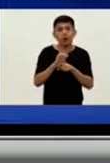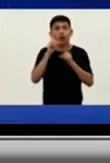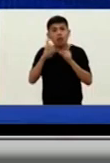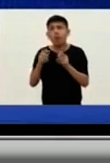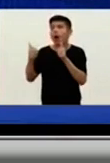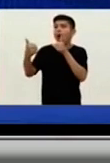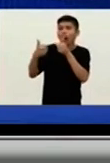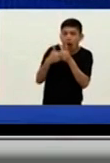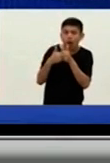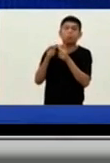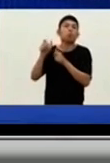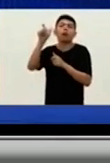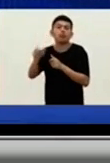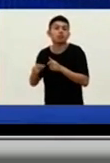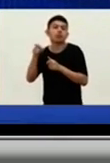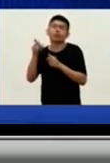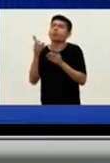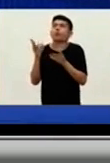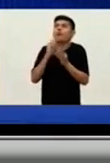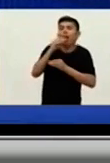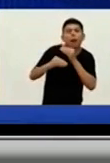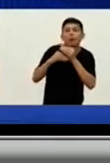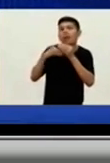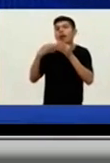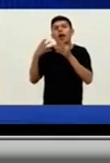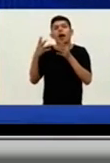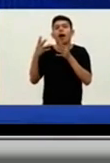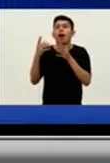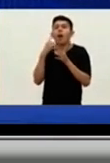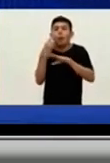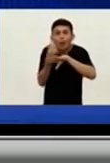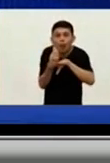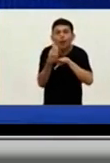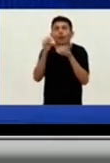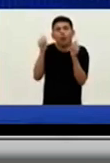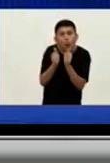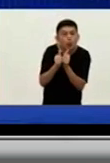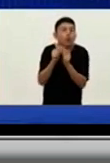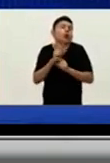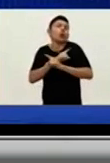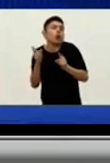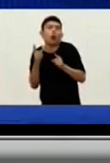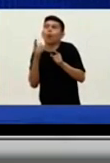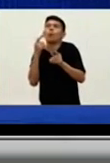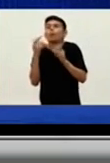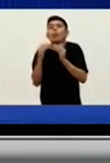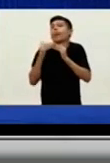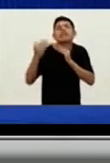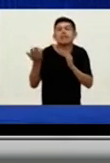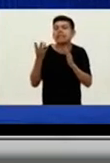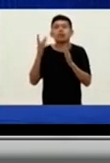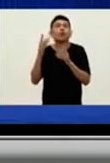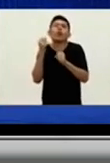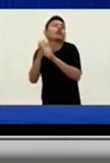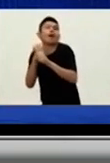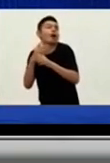contacto estrecho, ya sea familiar, conviviente o no, o sea un vecino o por el trabajo,